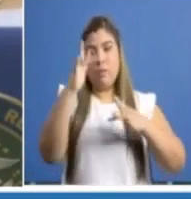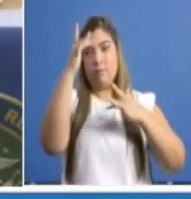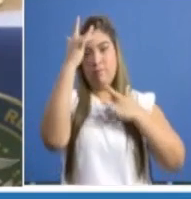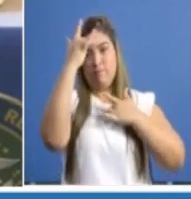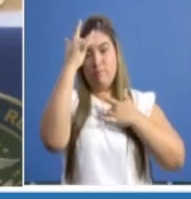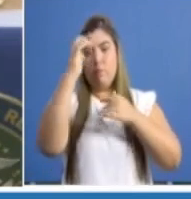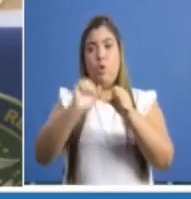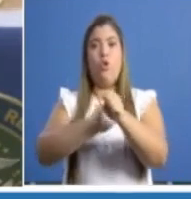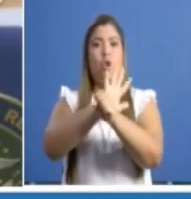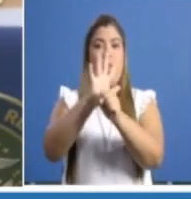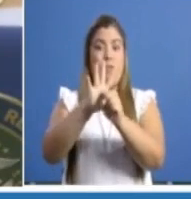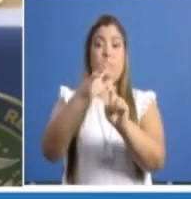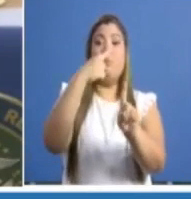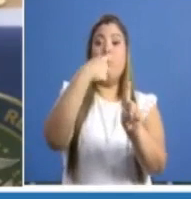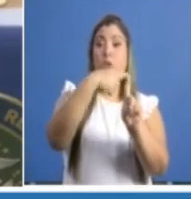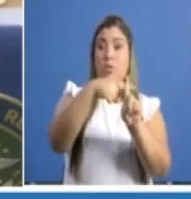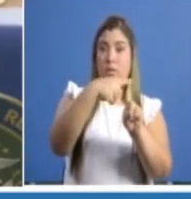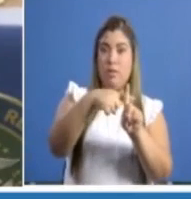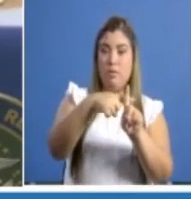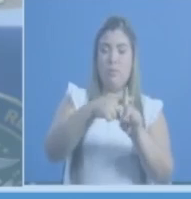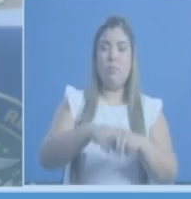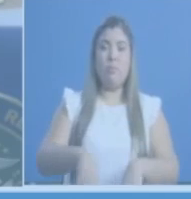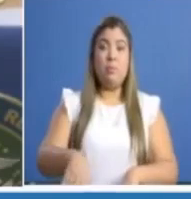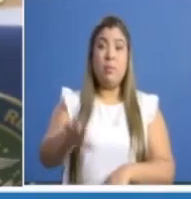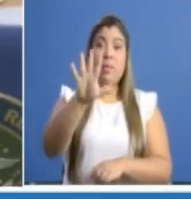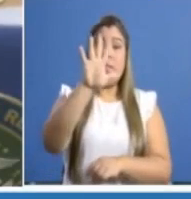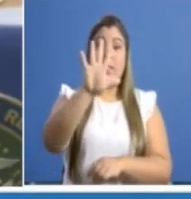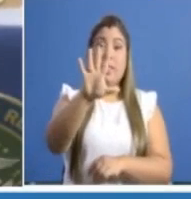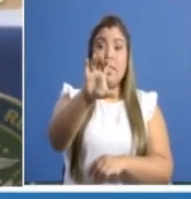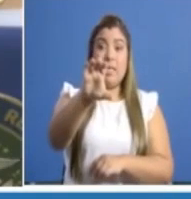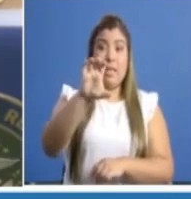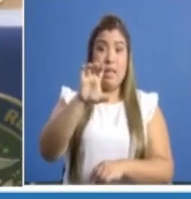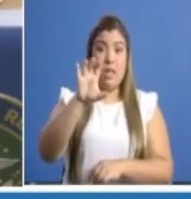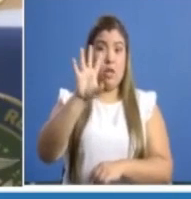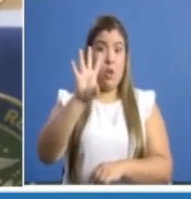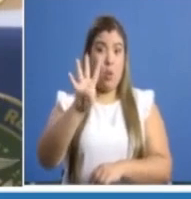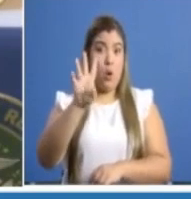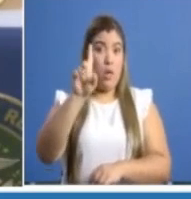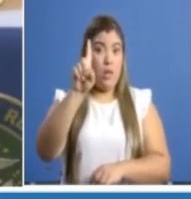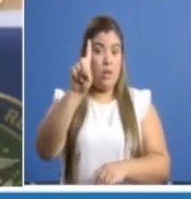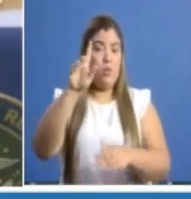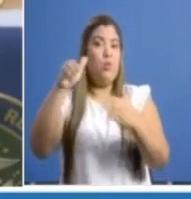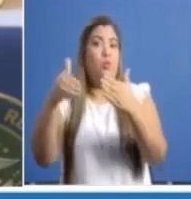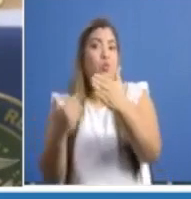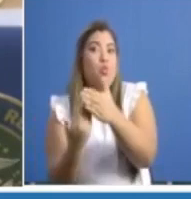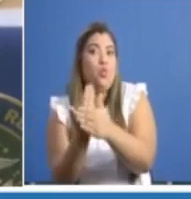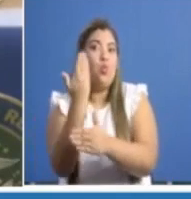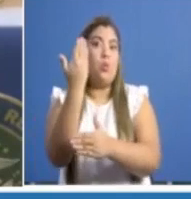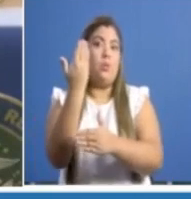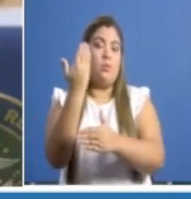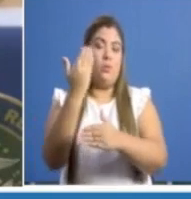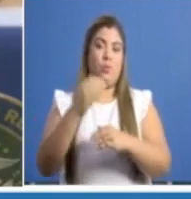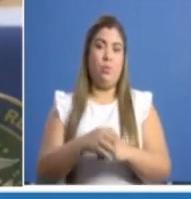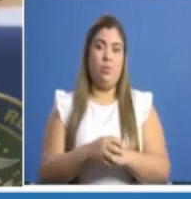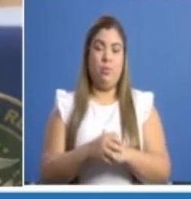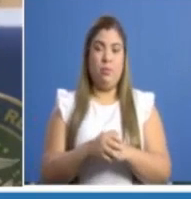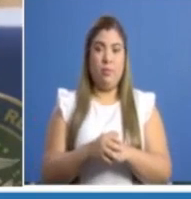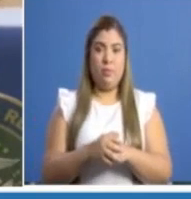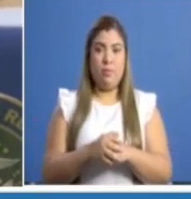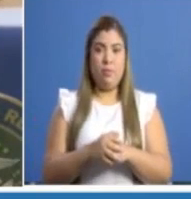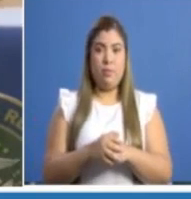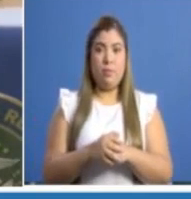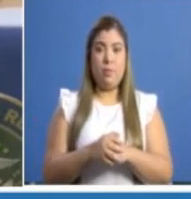confirmados, de los cuales 541 son nuevos casos. Tenemos